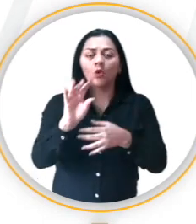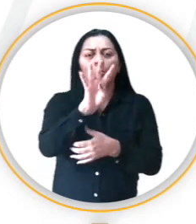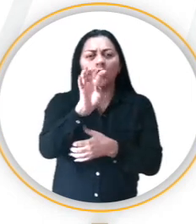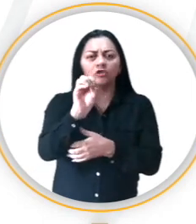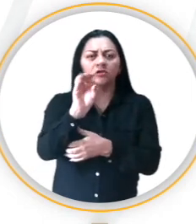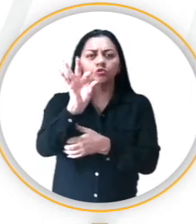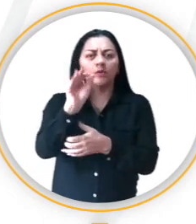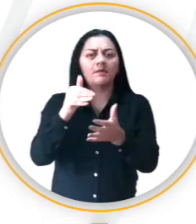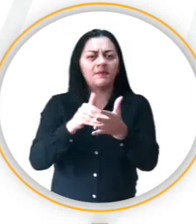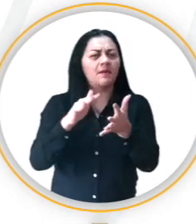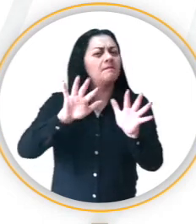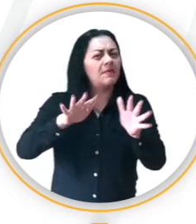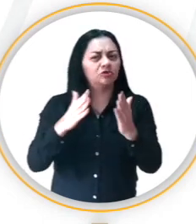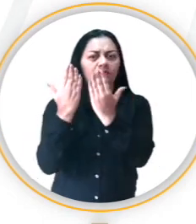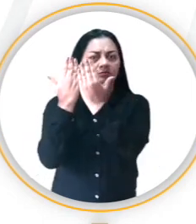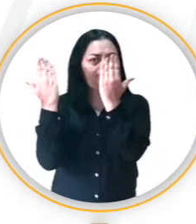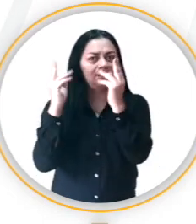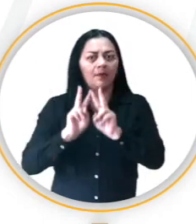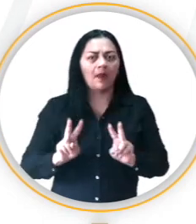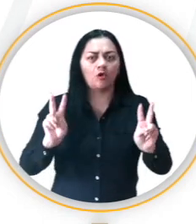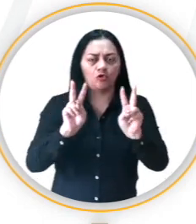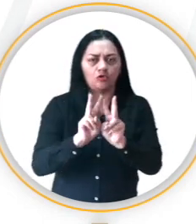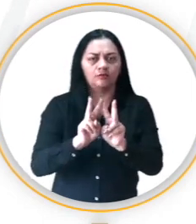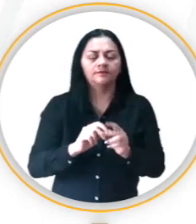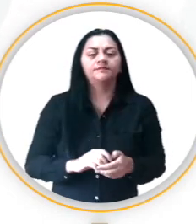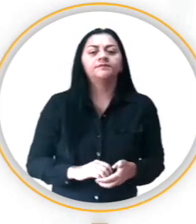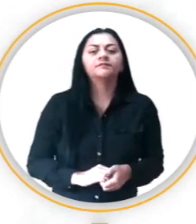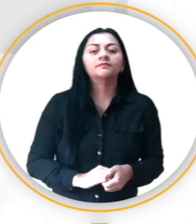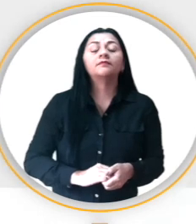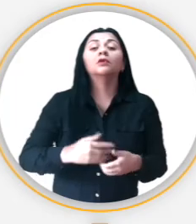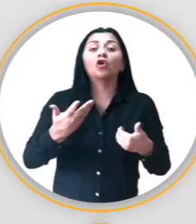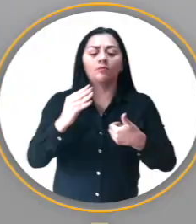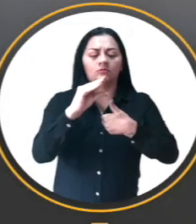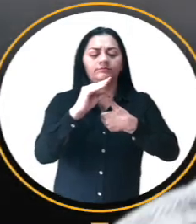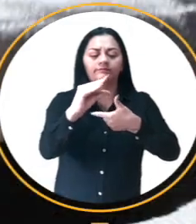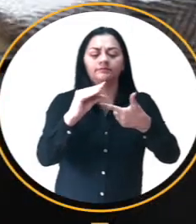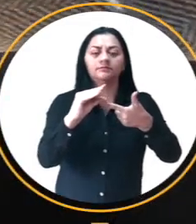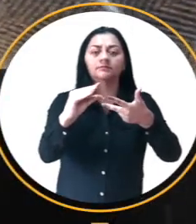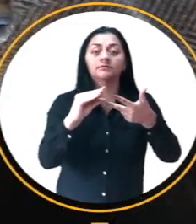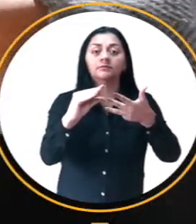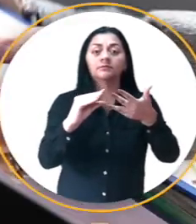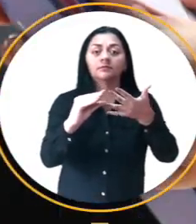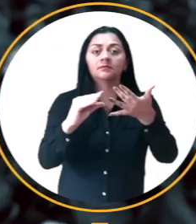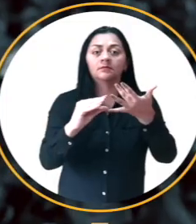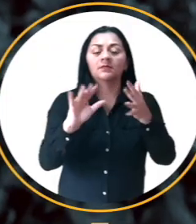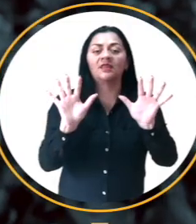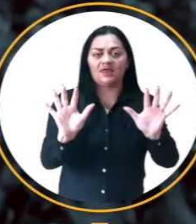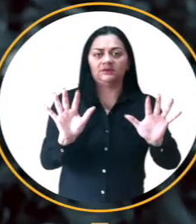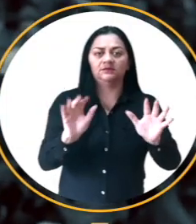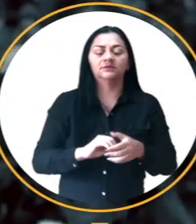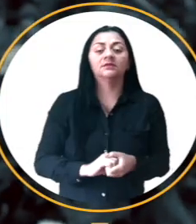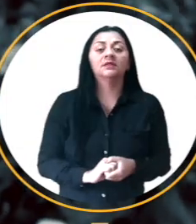.628 dólares de los Estados Unidos de América con 74 centavos masiva, distribuido de manera equitativa entre las